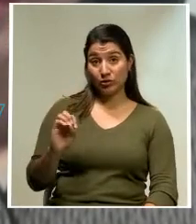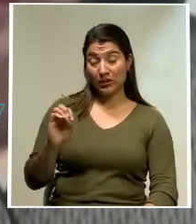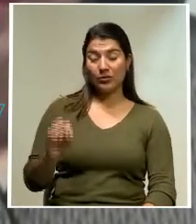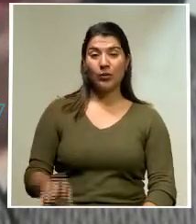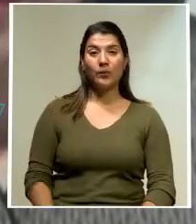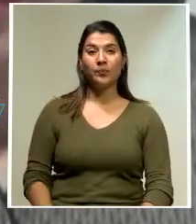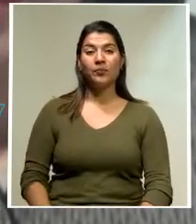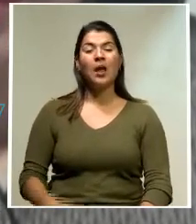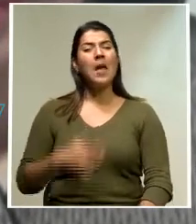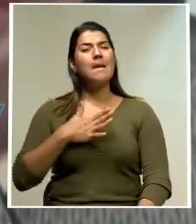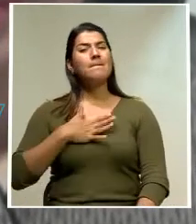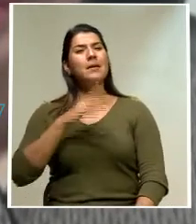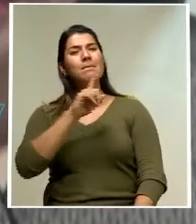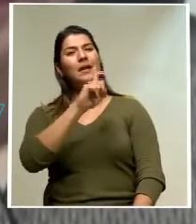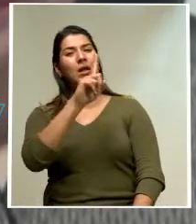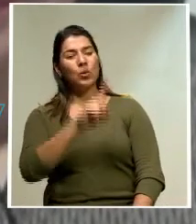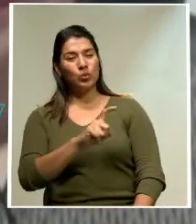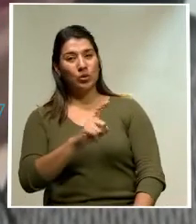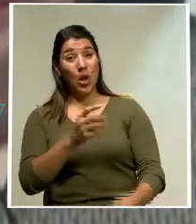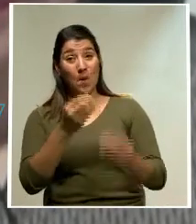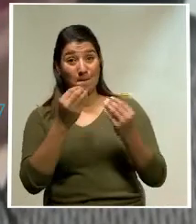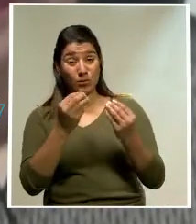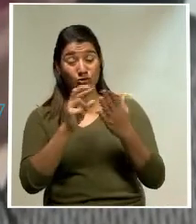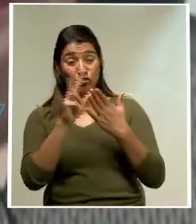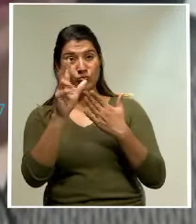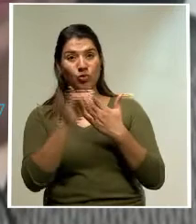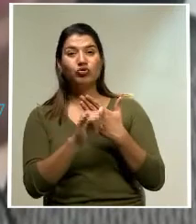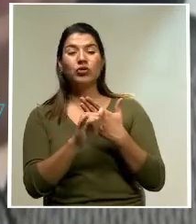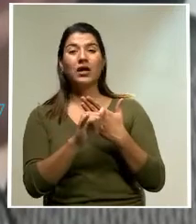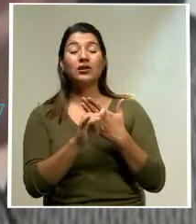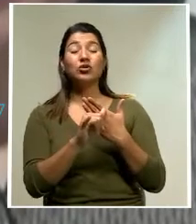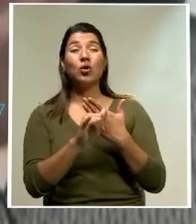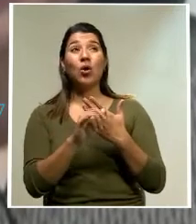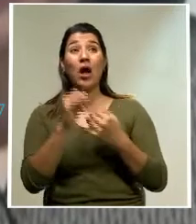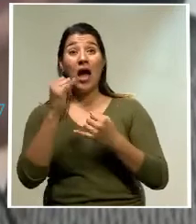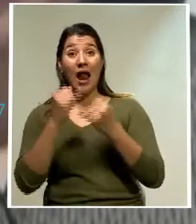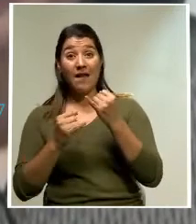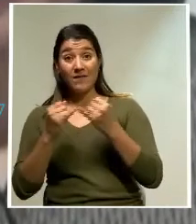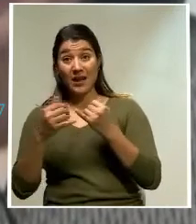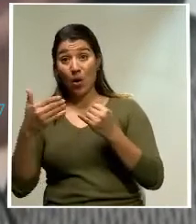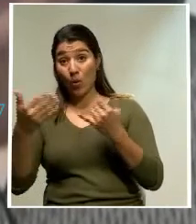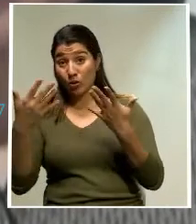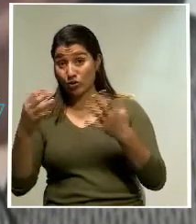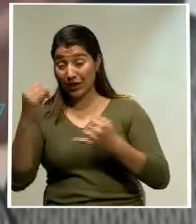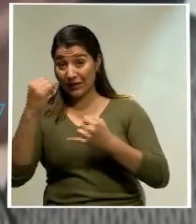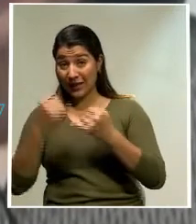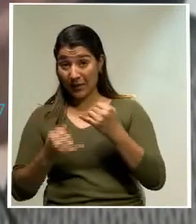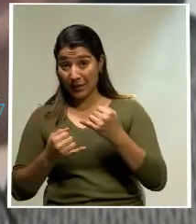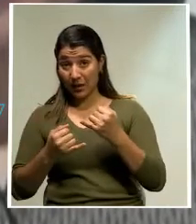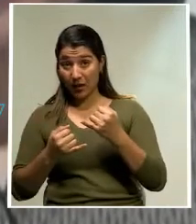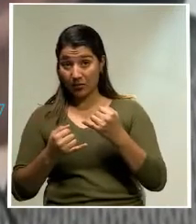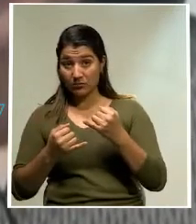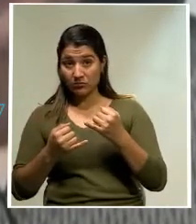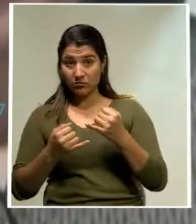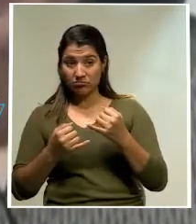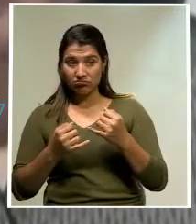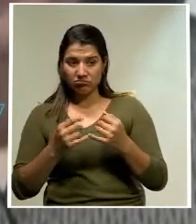La pregunta es, ¿muchos de estos proyectos al final, cuando se terminan, quedan obsoletos?